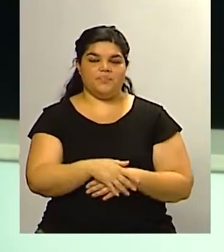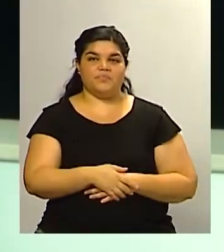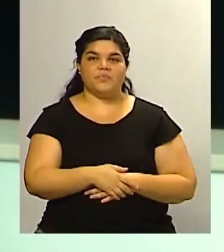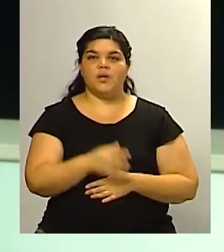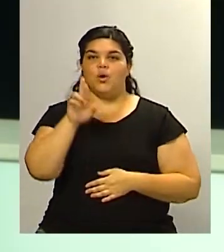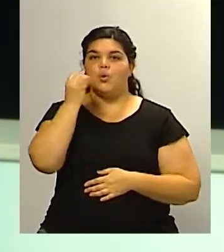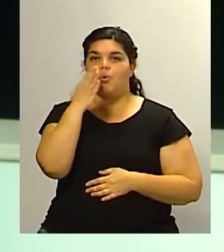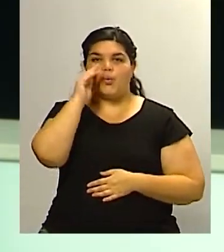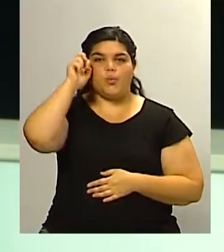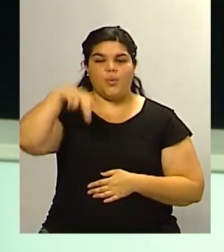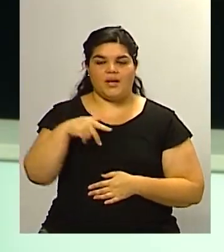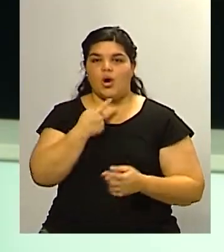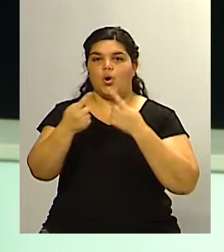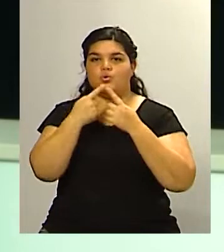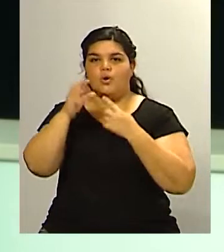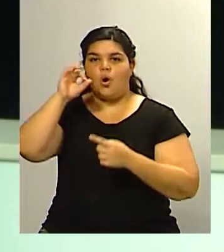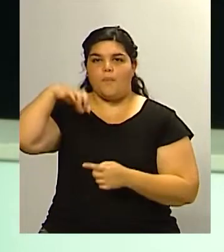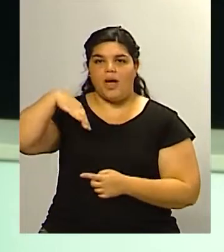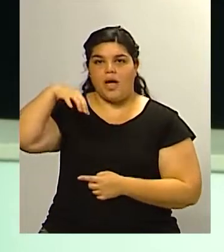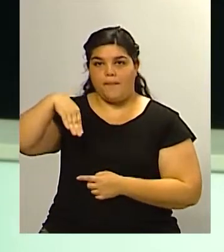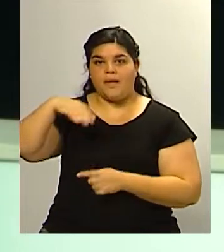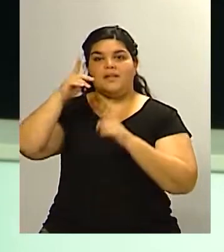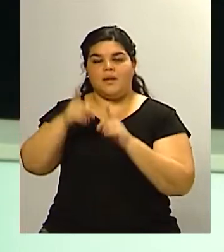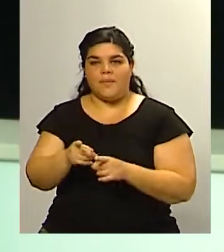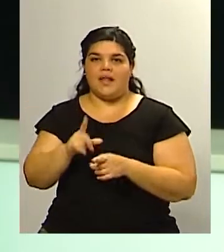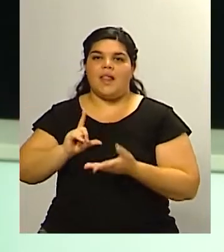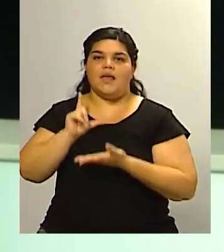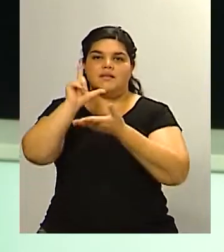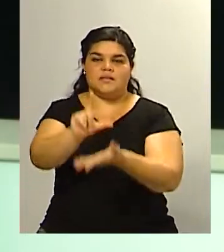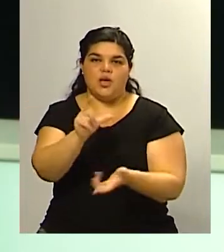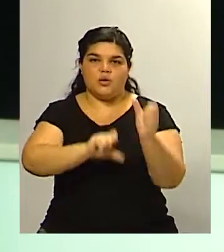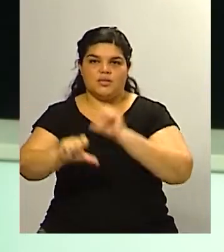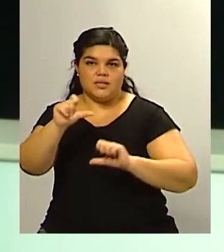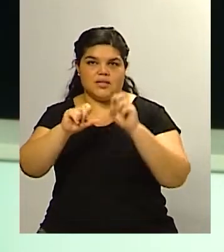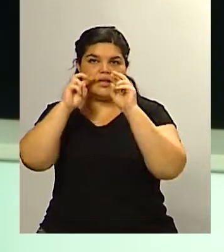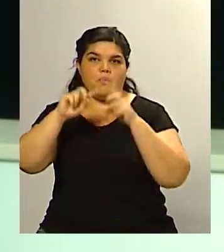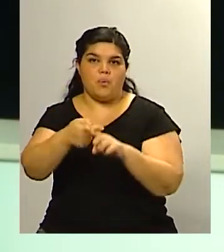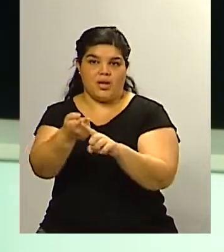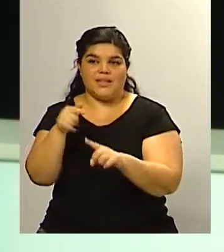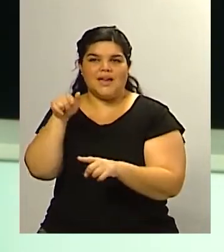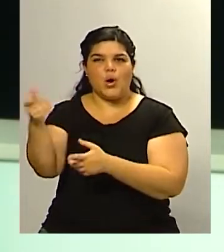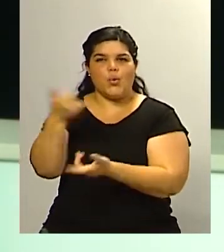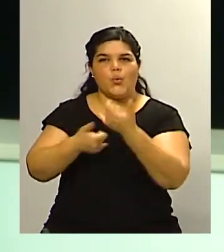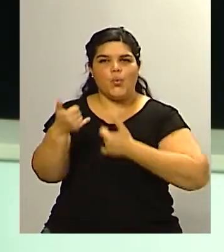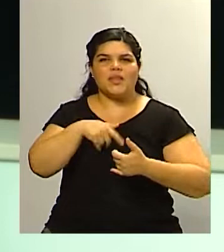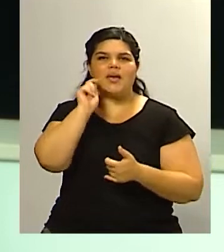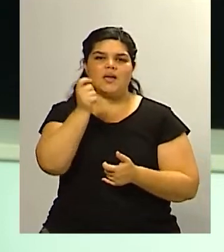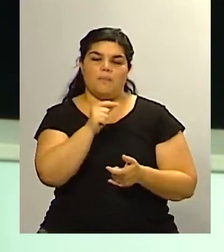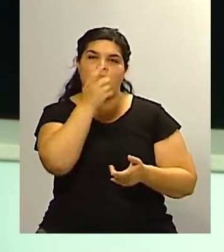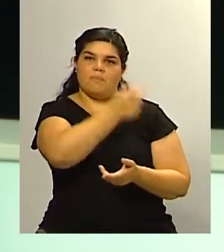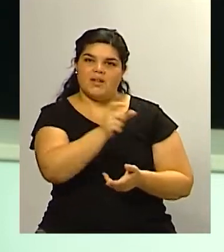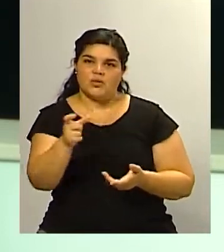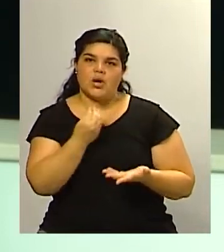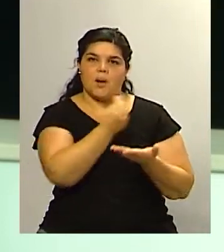Rubén Zavi de la consultora OPM y además licenciado en ciencias políticas hablando con nosotros de la imagen de los políticos aquí en la